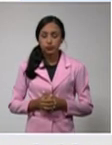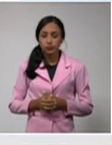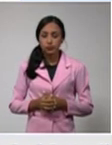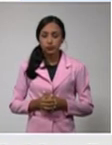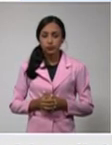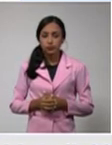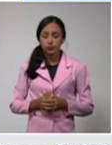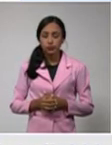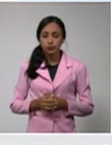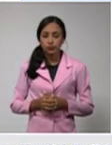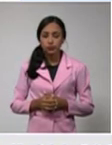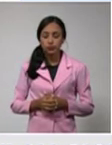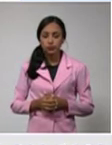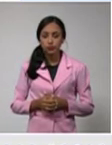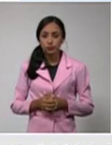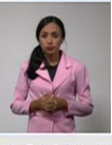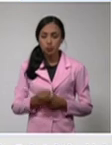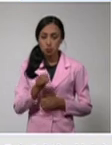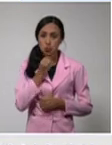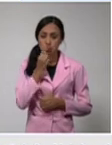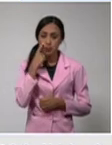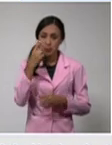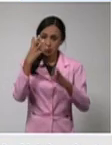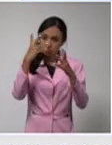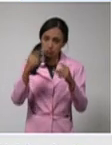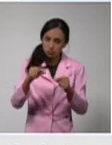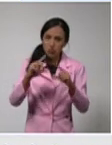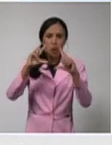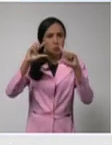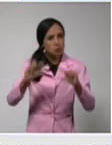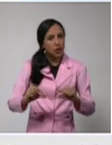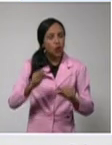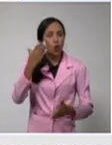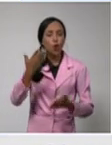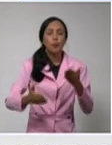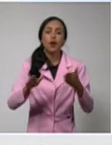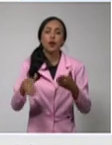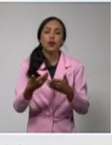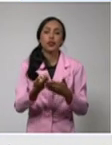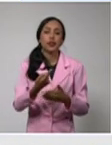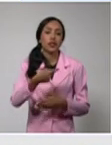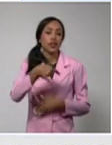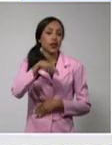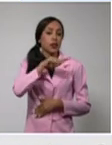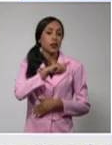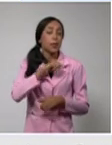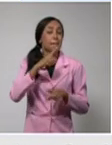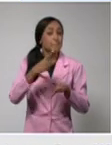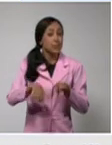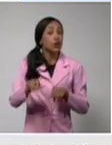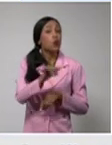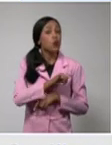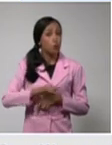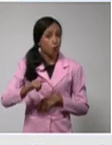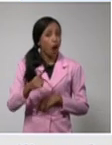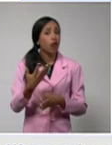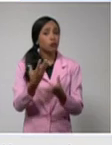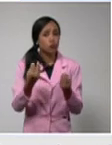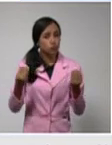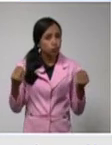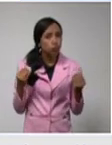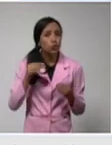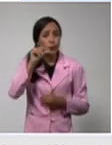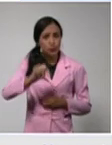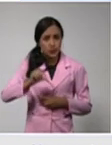puede ver ahí en la tabla, son inferiores al día anterior, pero son tasas muy elevadas para